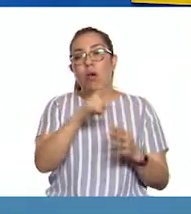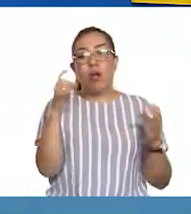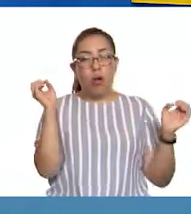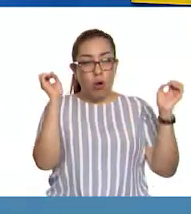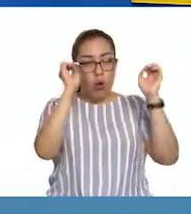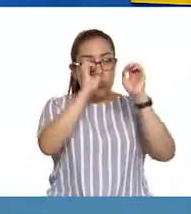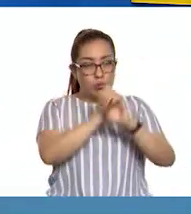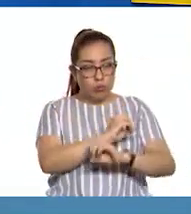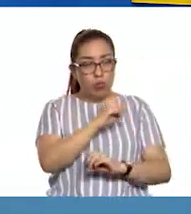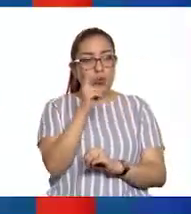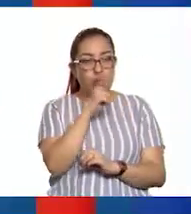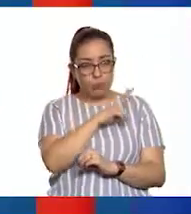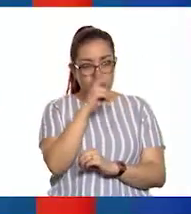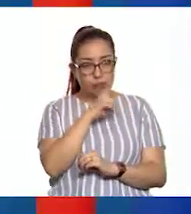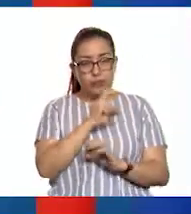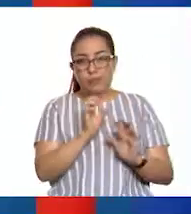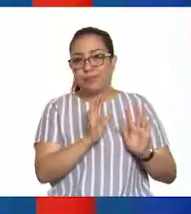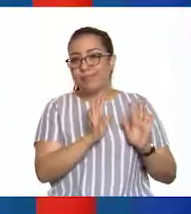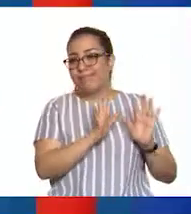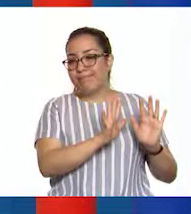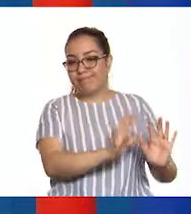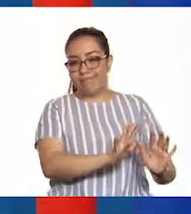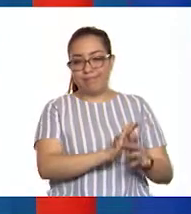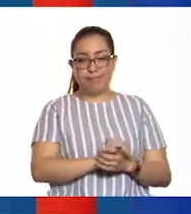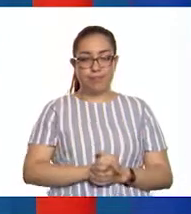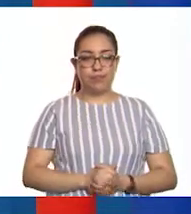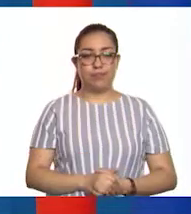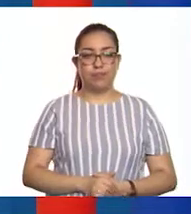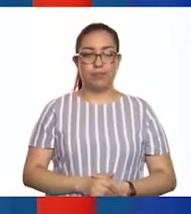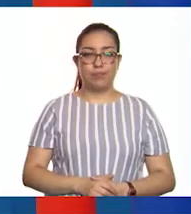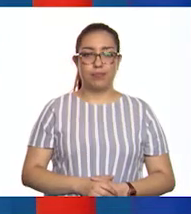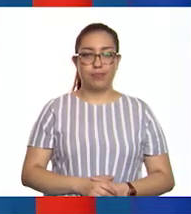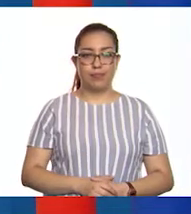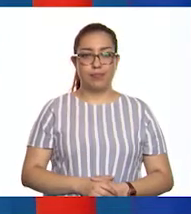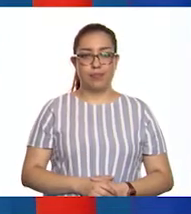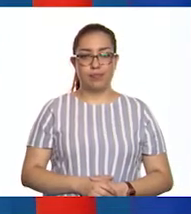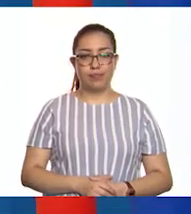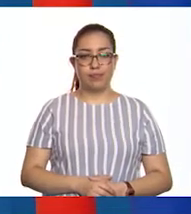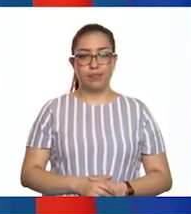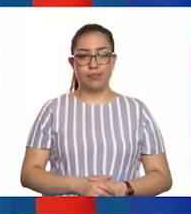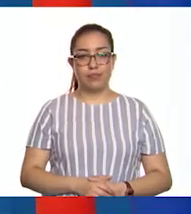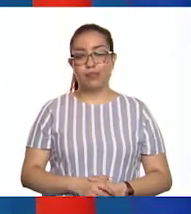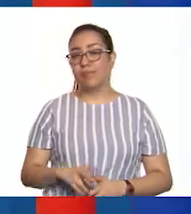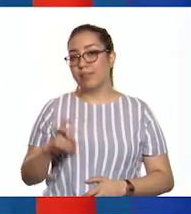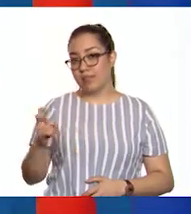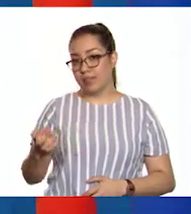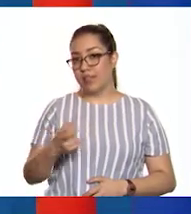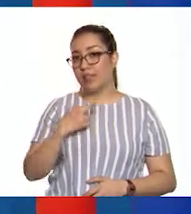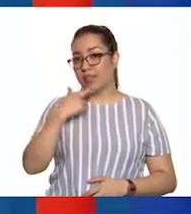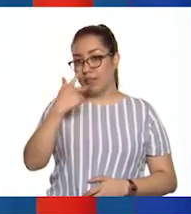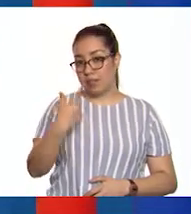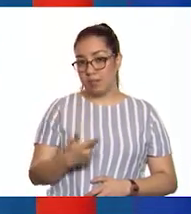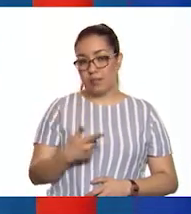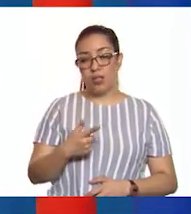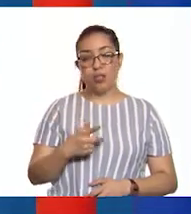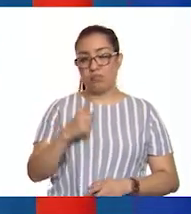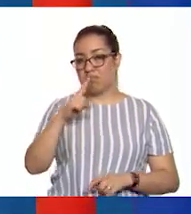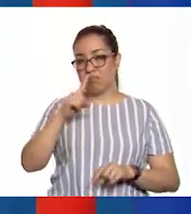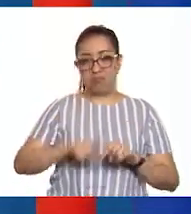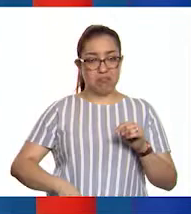aereado. Con la pasteurización se reduce la posibilidad de que el trigo se contamine con las bacterias y